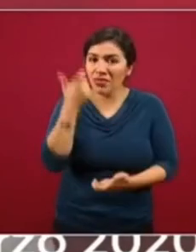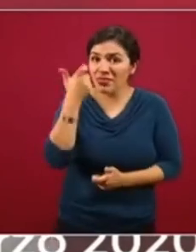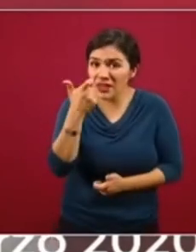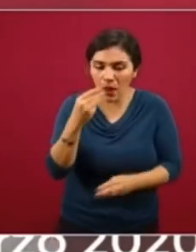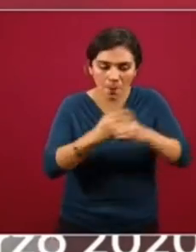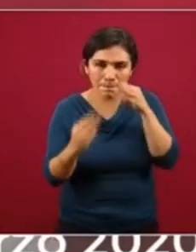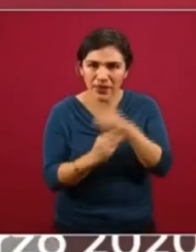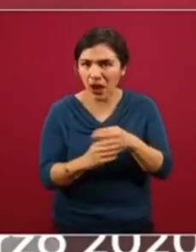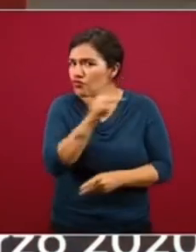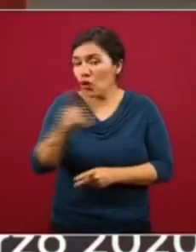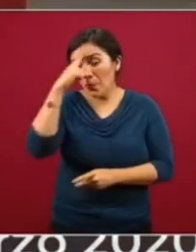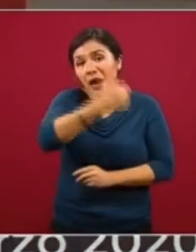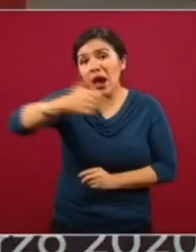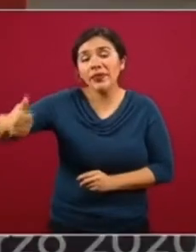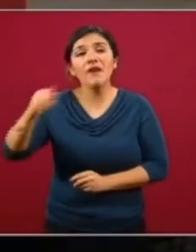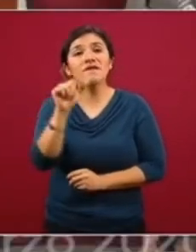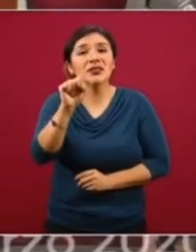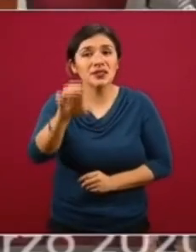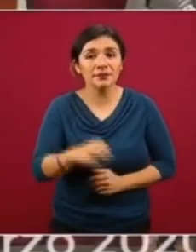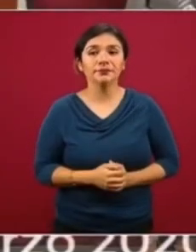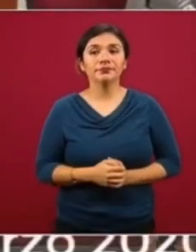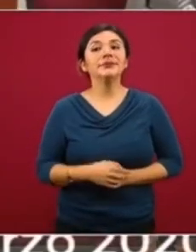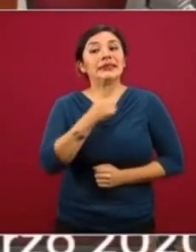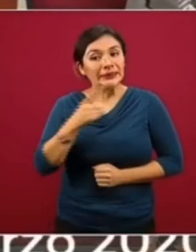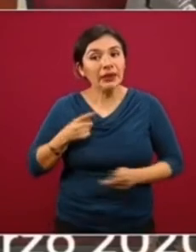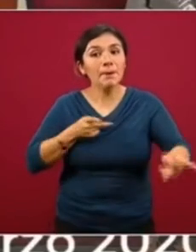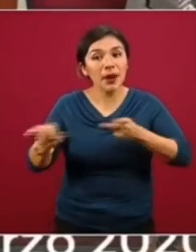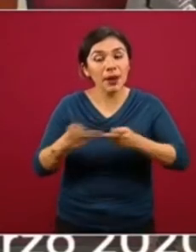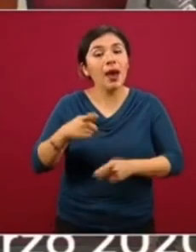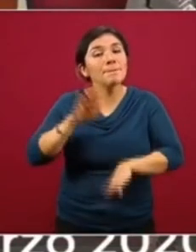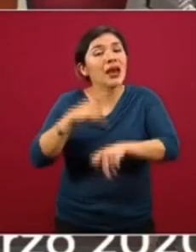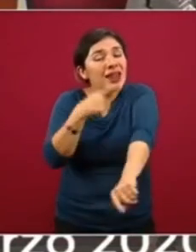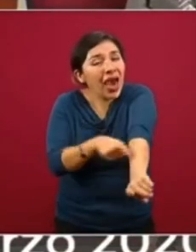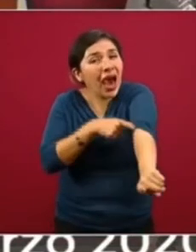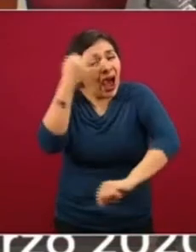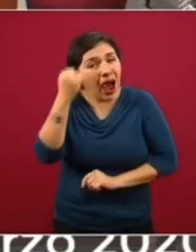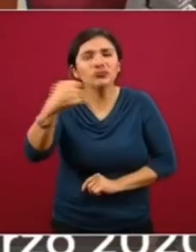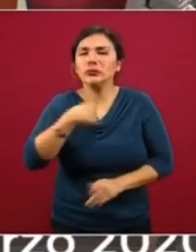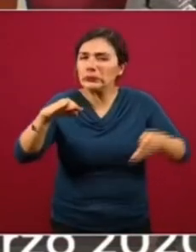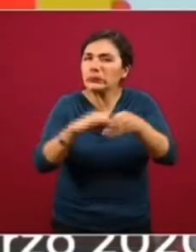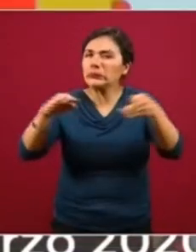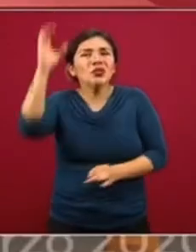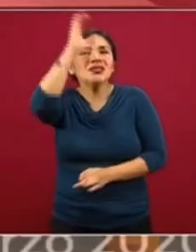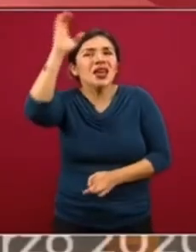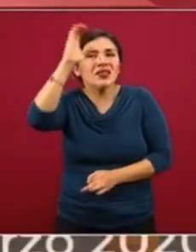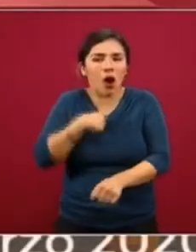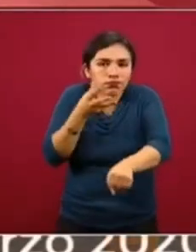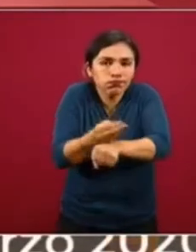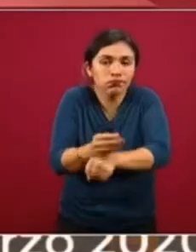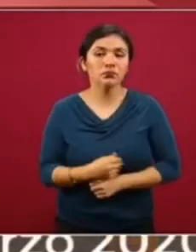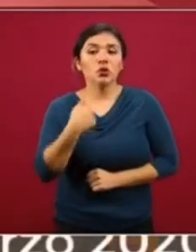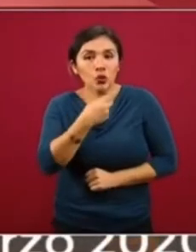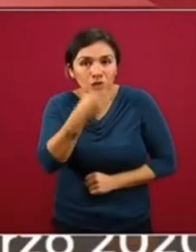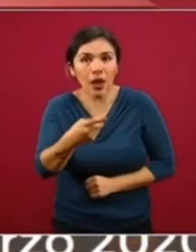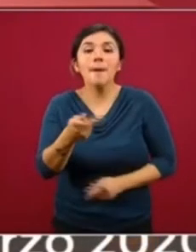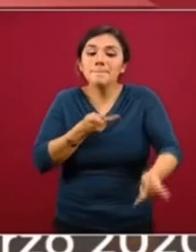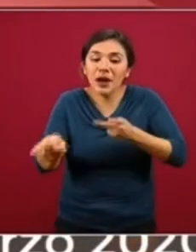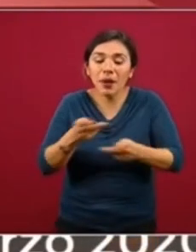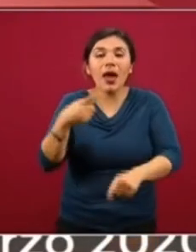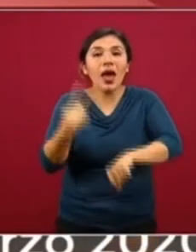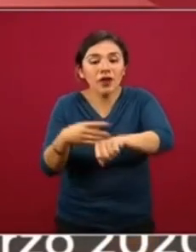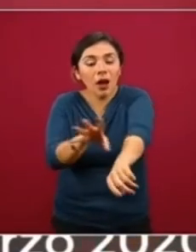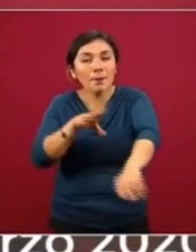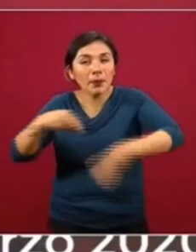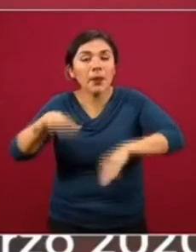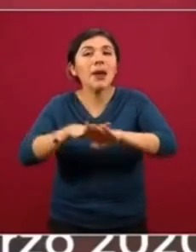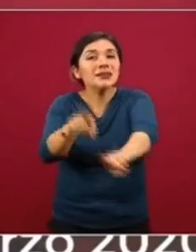financieros como materiales, para todas y cada una de las fases. Tenemos que estar preparados para una epidemia larga, lo hemos dicho en repetidas ocasiones. Hemos dicho, preparémonos para una epidemia larga,